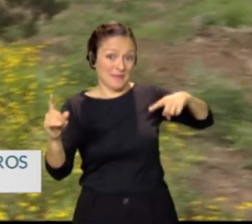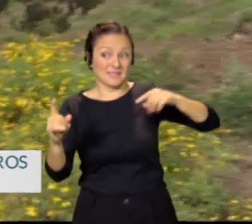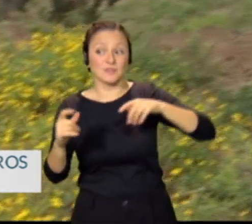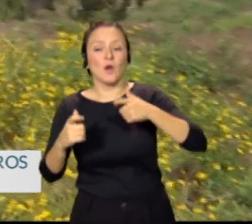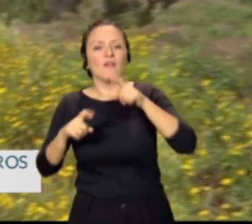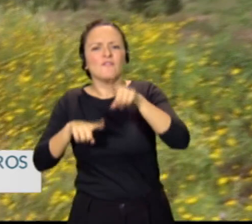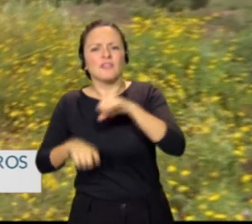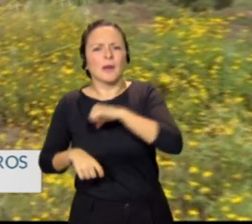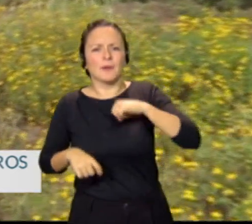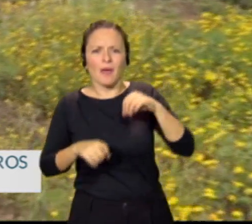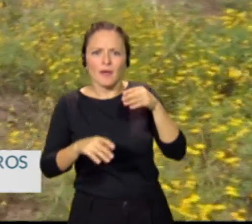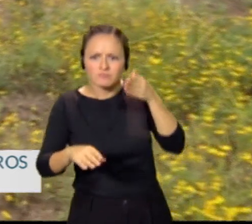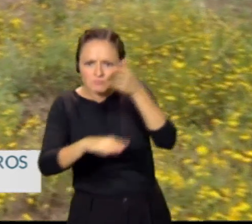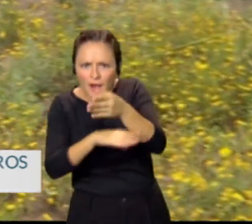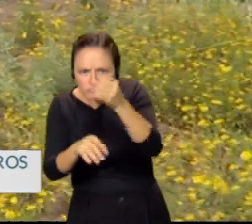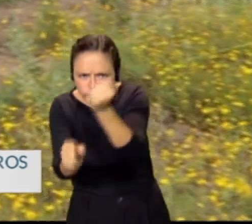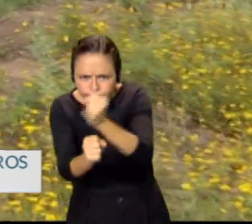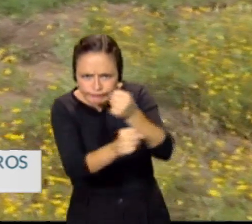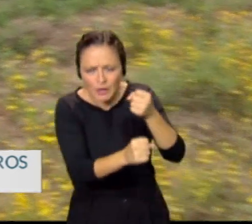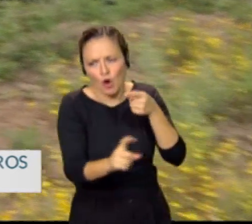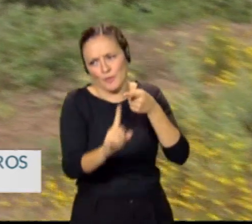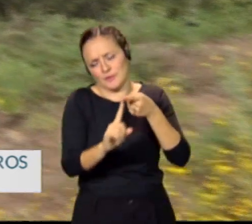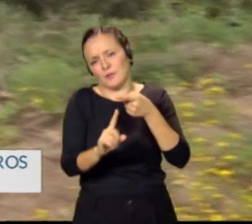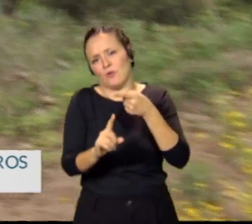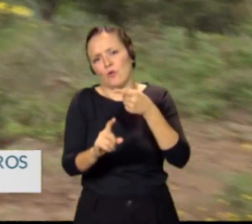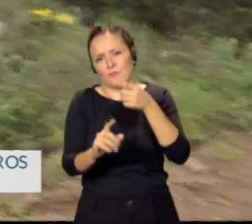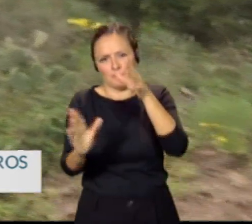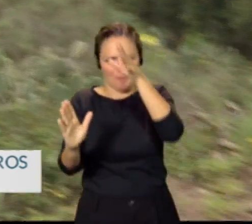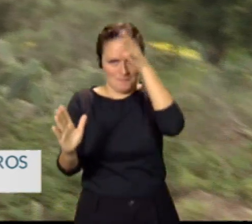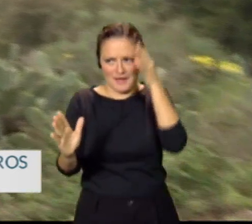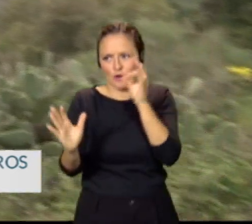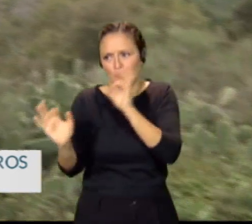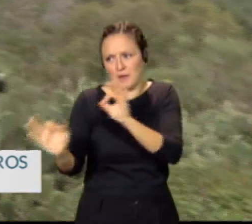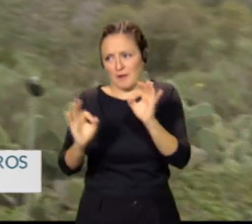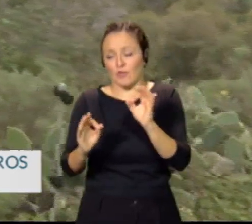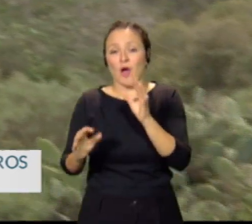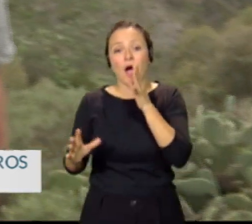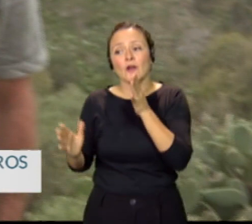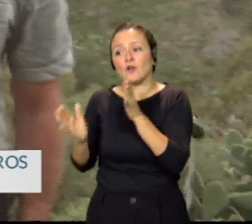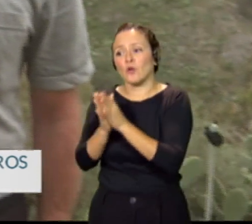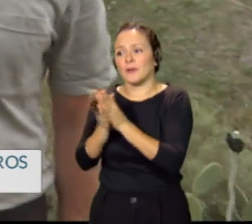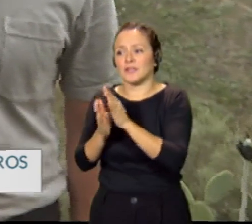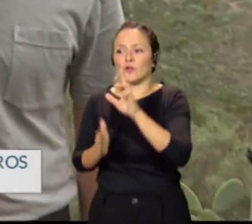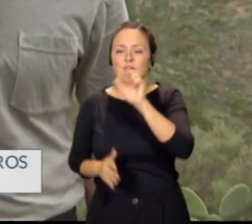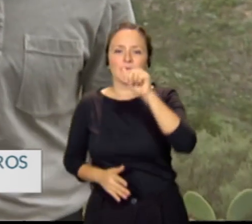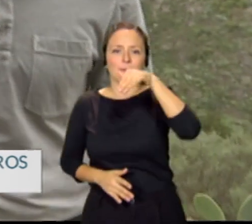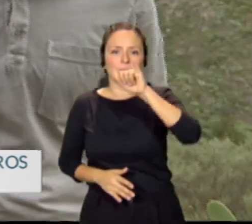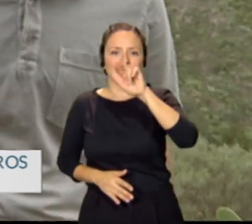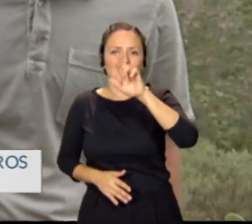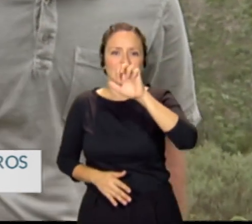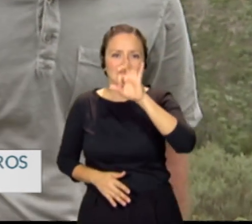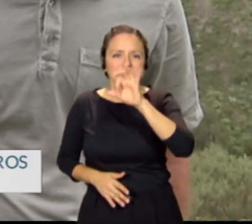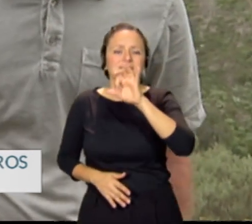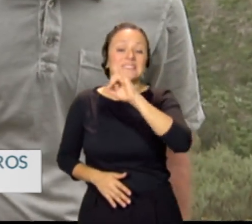para tenerlas preparadas precisamente para este verano. Bueno, está con nosotros David Ramírez que es técnico de EIDER. Buenos días. Hola, buenos días.